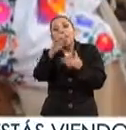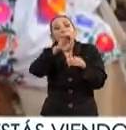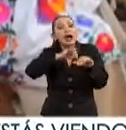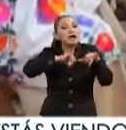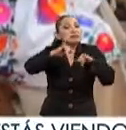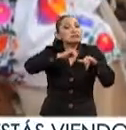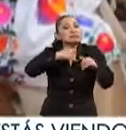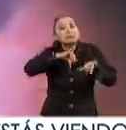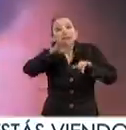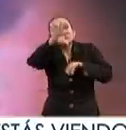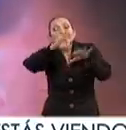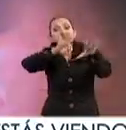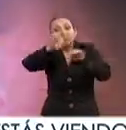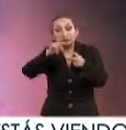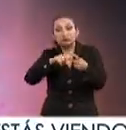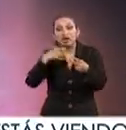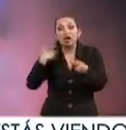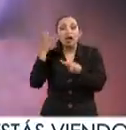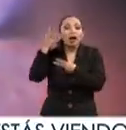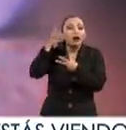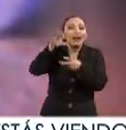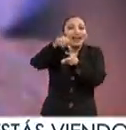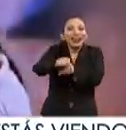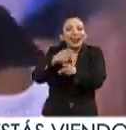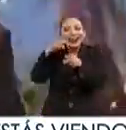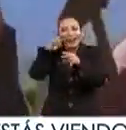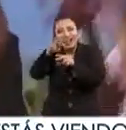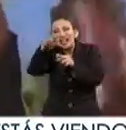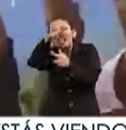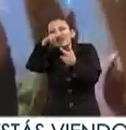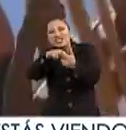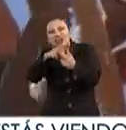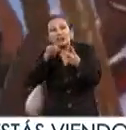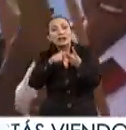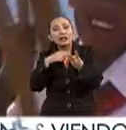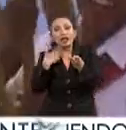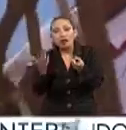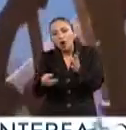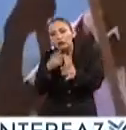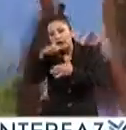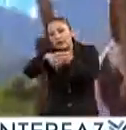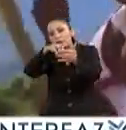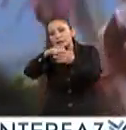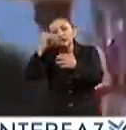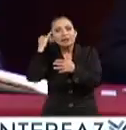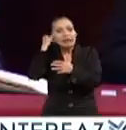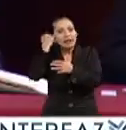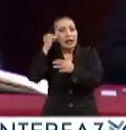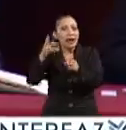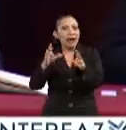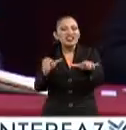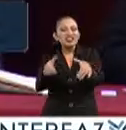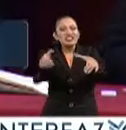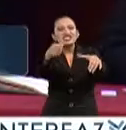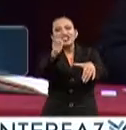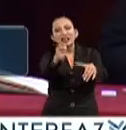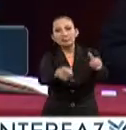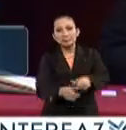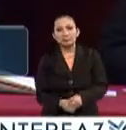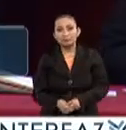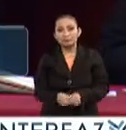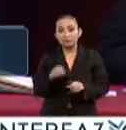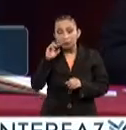etnográfico en México alcances y limitaciones de la noción de región y la reconfiguración de lo indígena las circunstancias